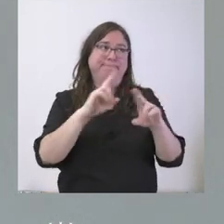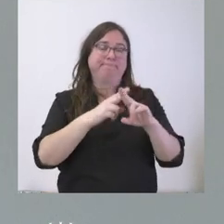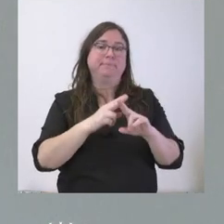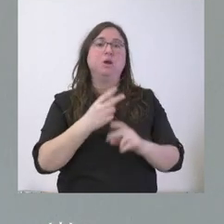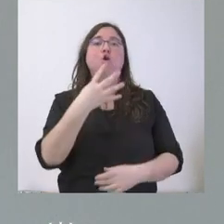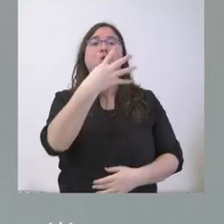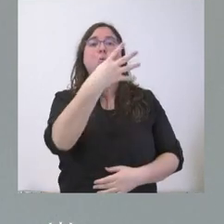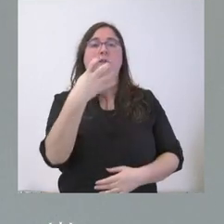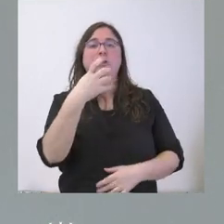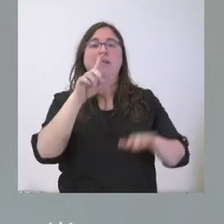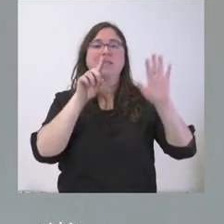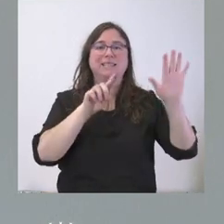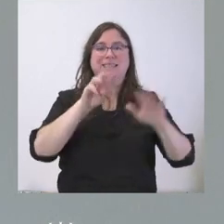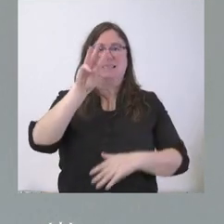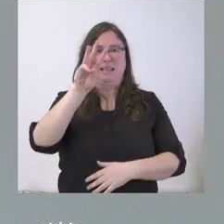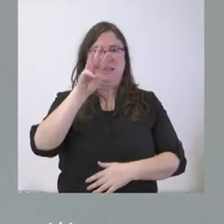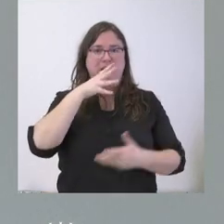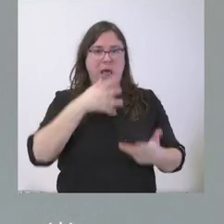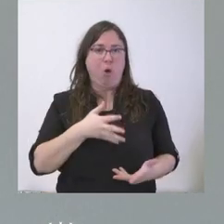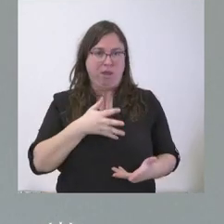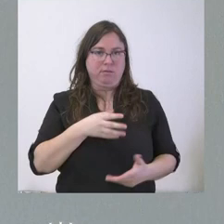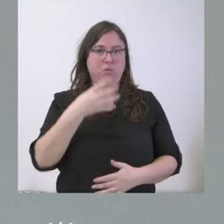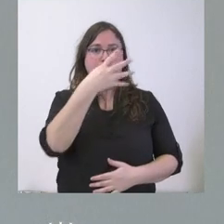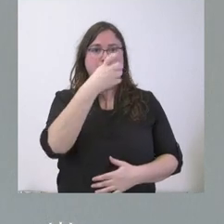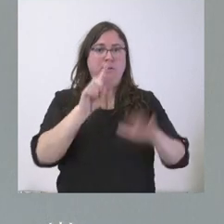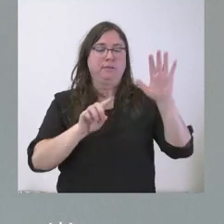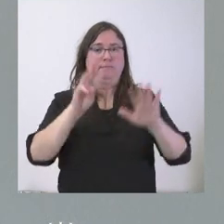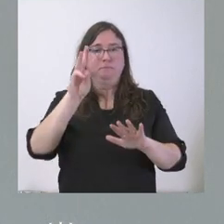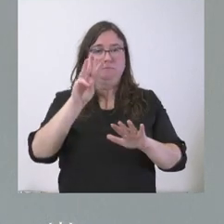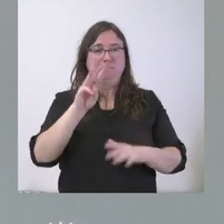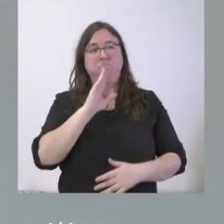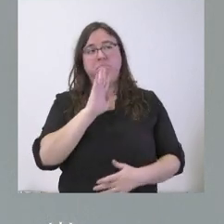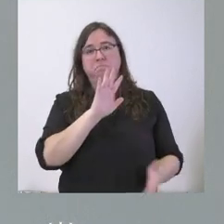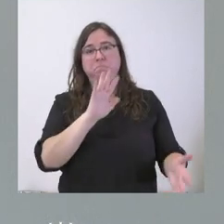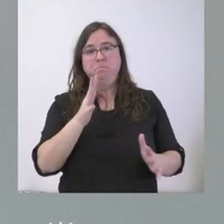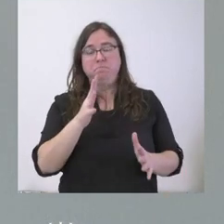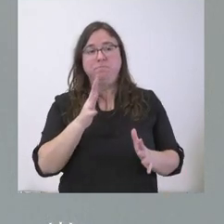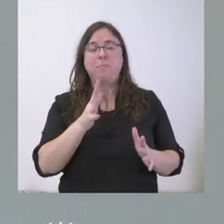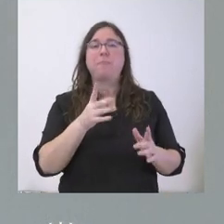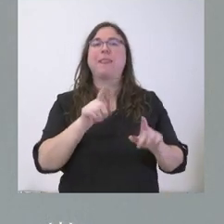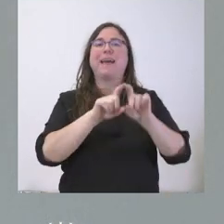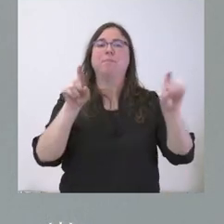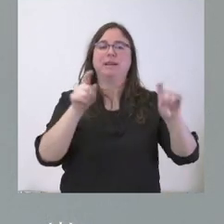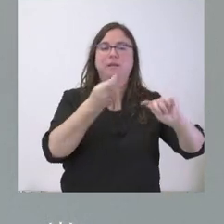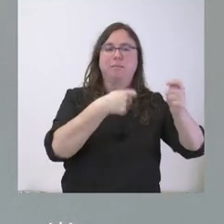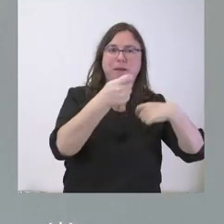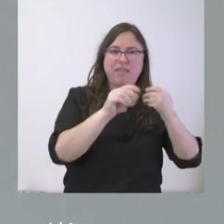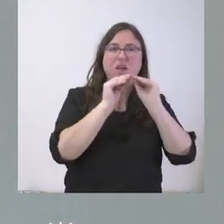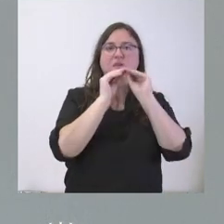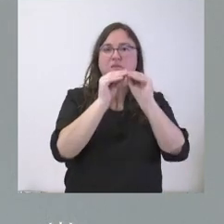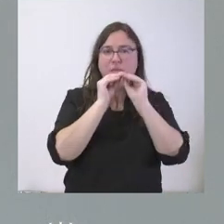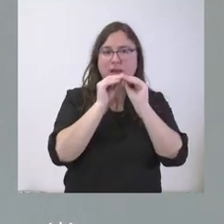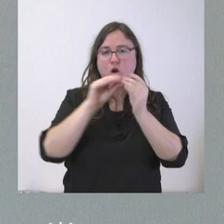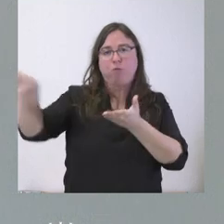463. Ese es el dato. Hablamos entre comercializadoras y distribuidoras, fabricantes e